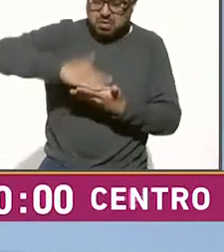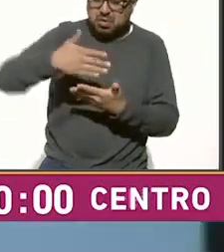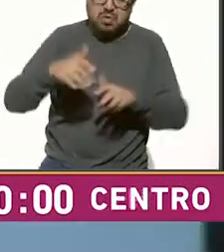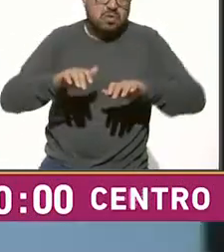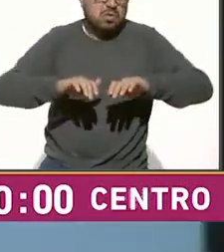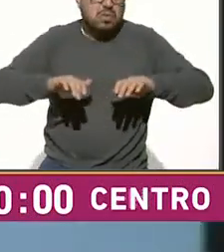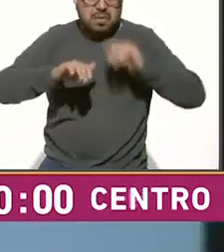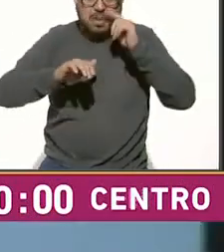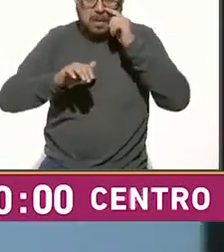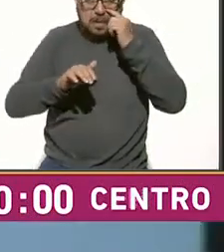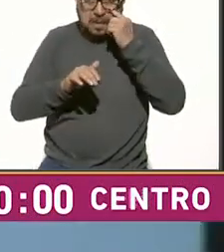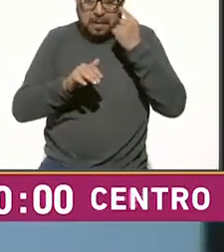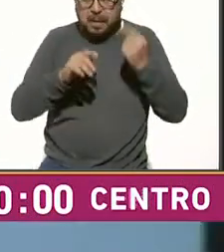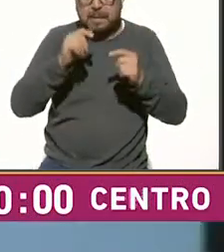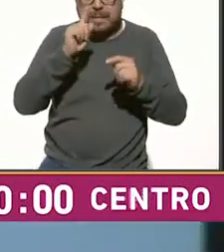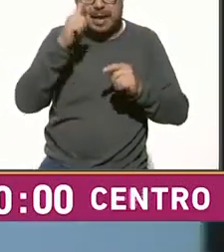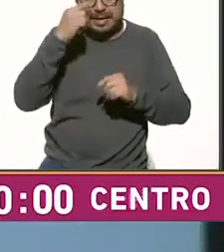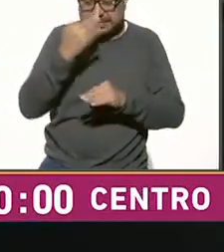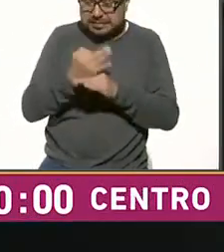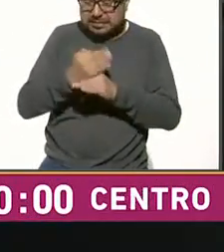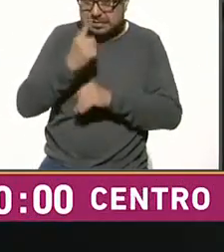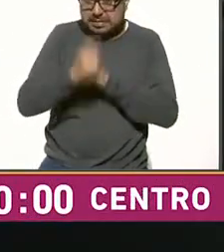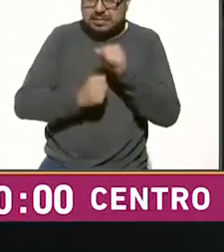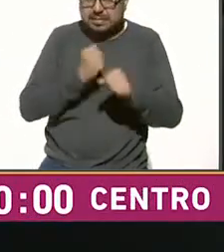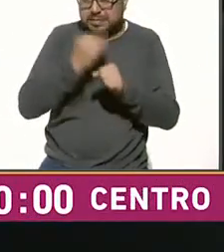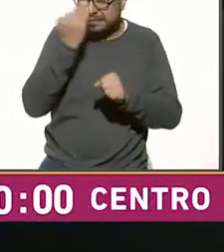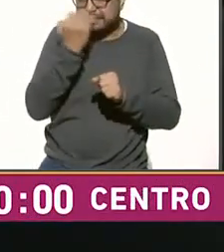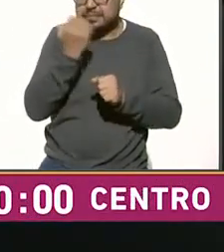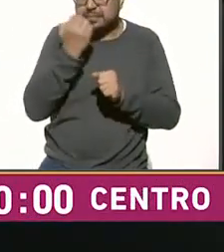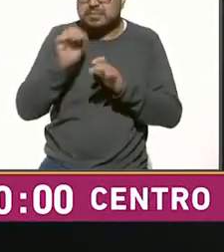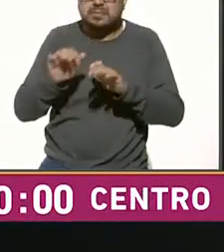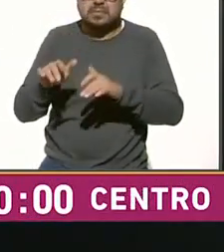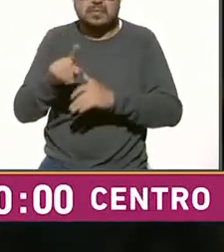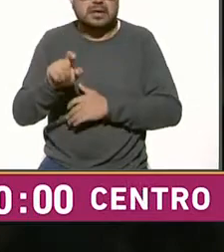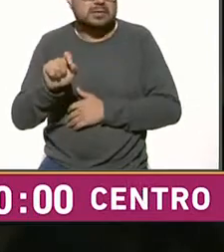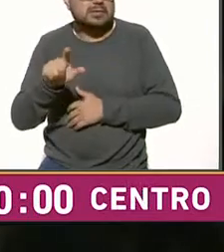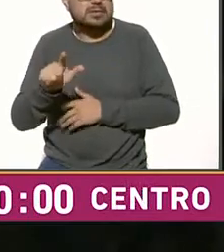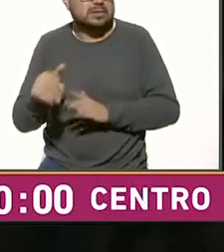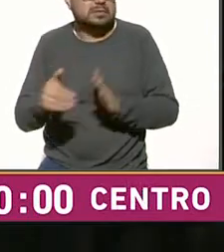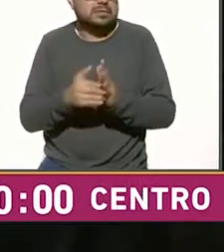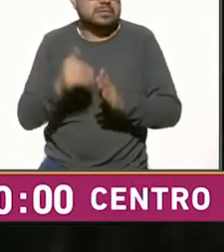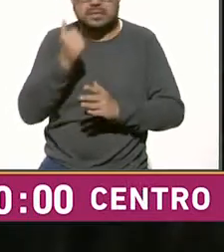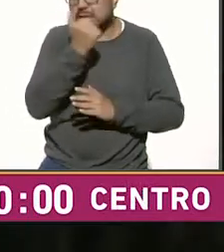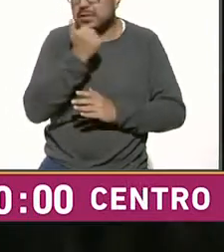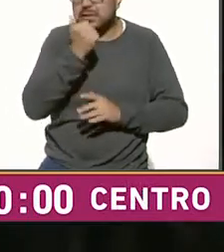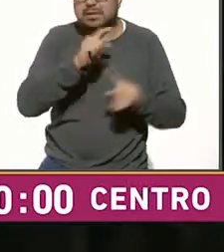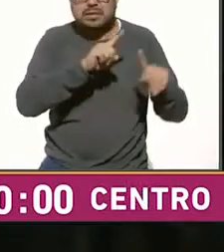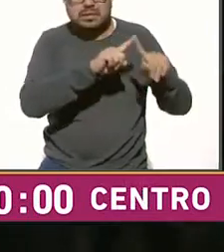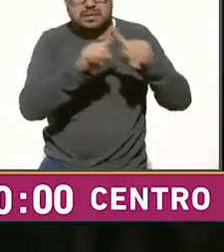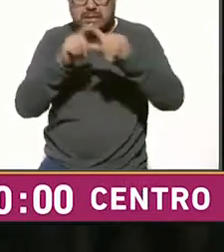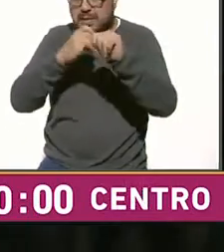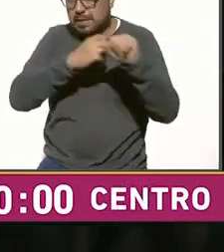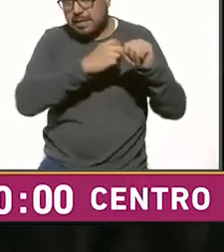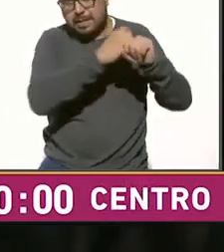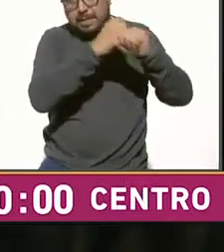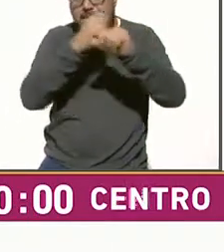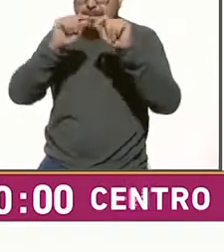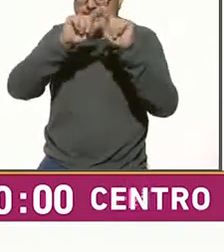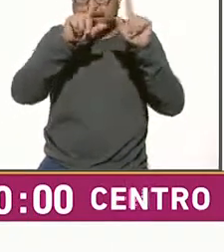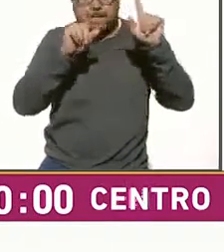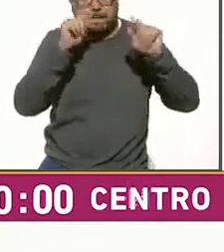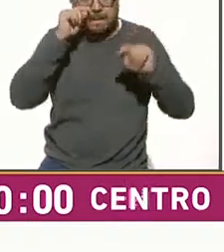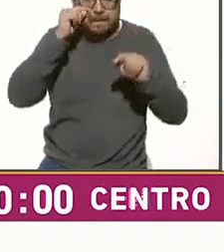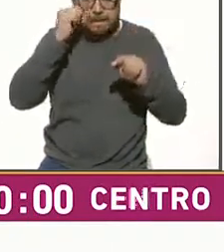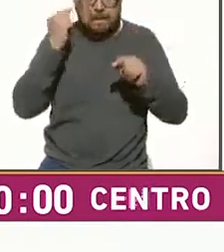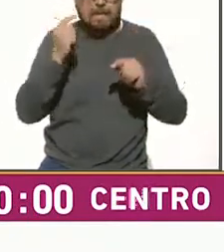Cabe señalar que para este ciclo escolar se han inscrito 127 mil aspirantes de distintas entidades del país. Y